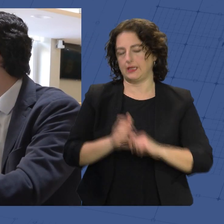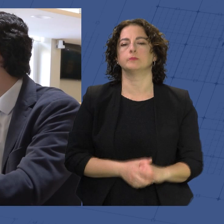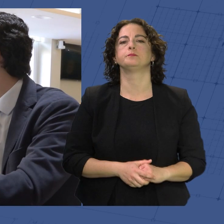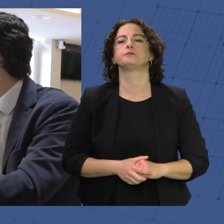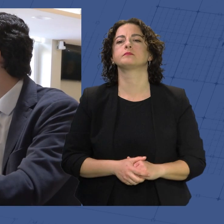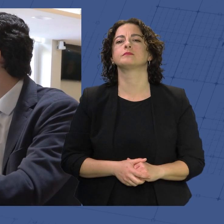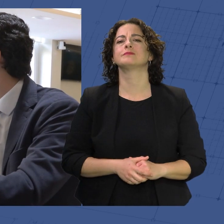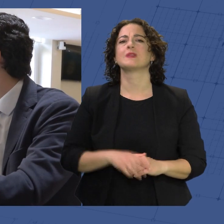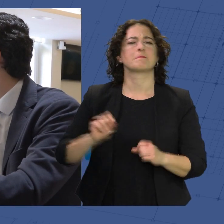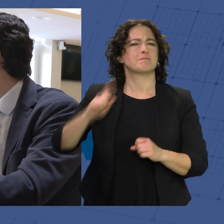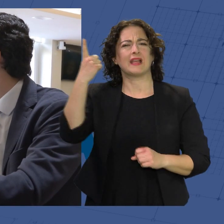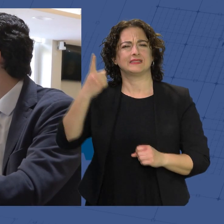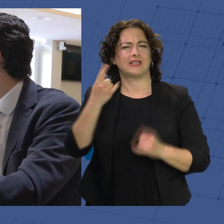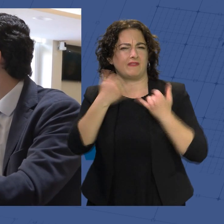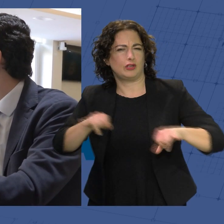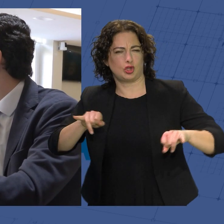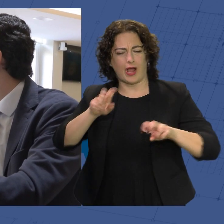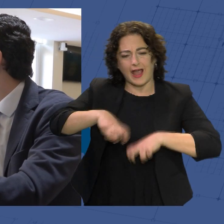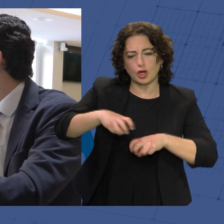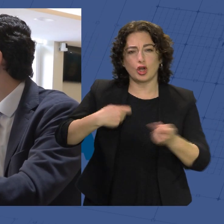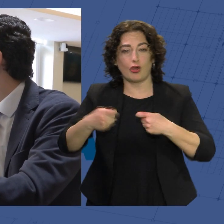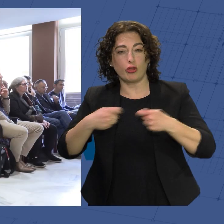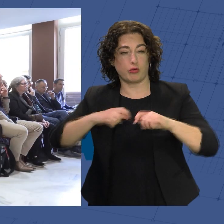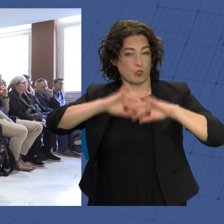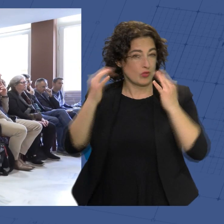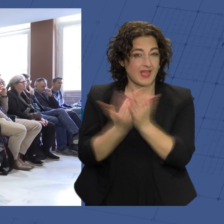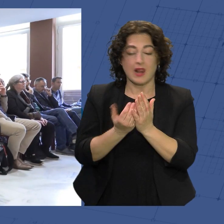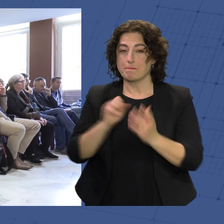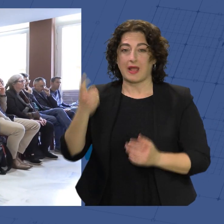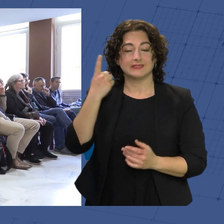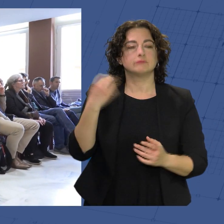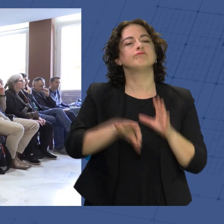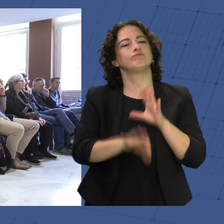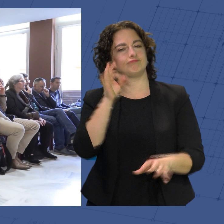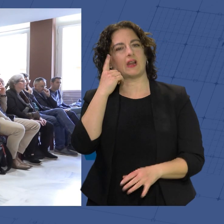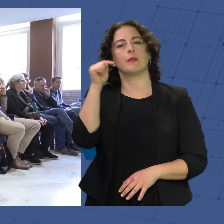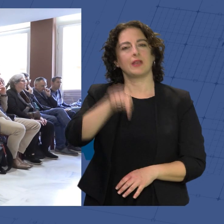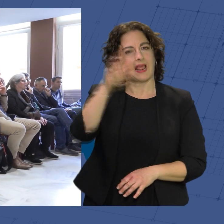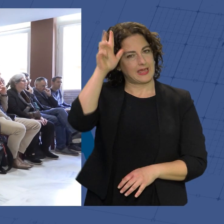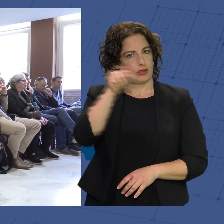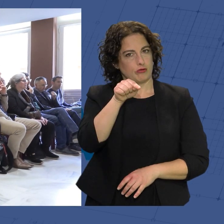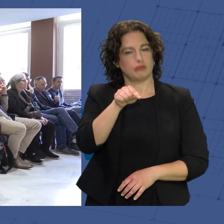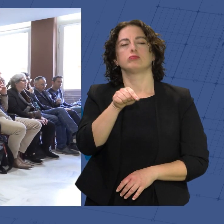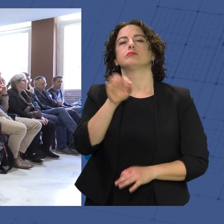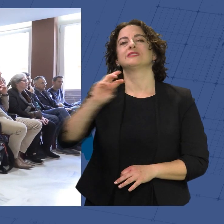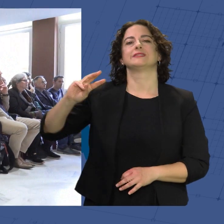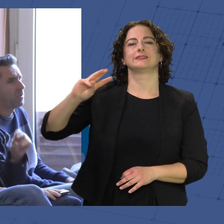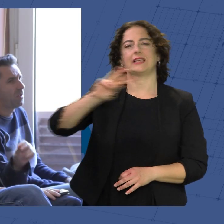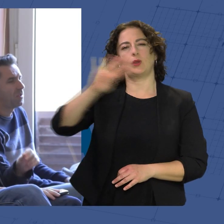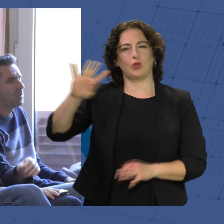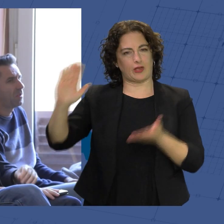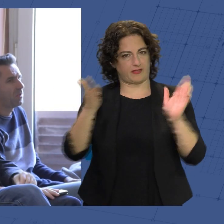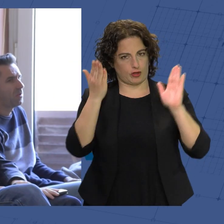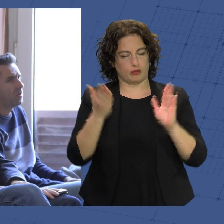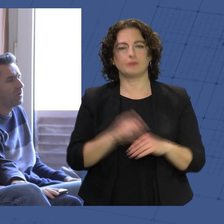El mayor evento de agronegocios que se desarrolla a nivel mundial ha elegido Almería y elegido para su 34ta edición.